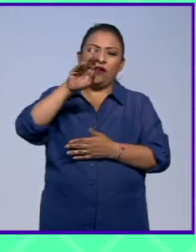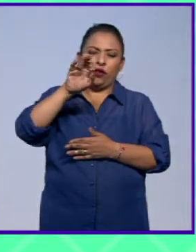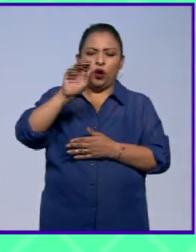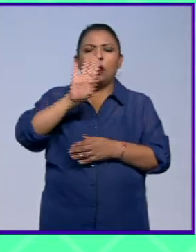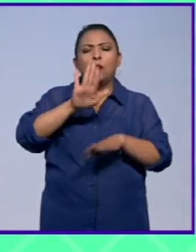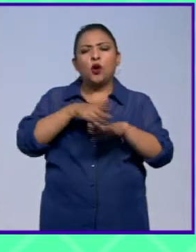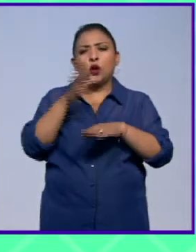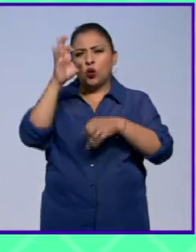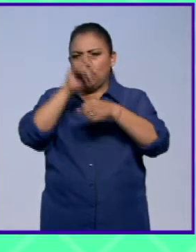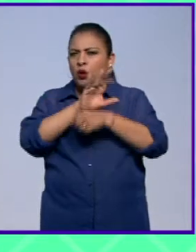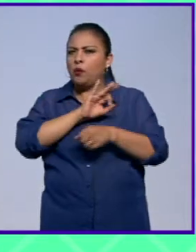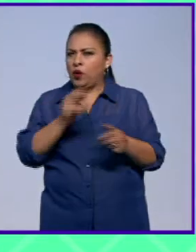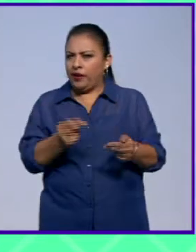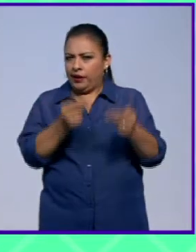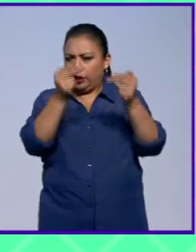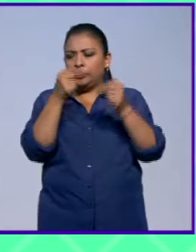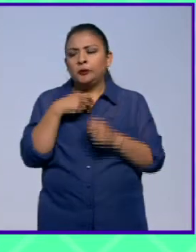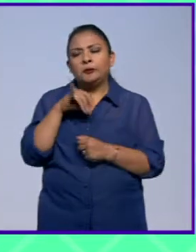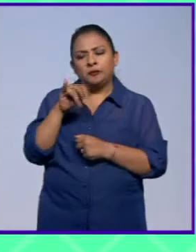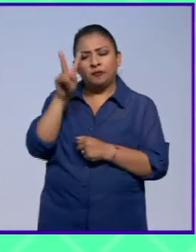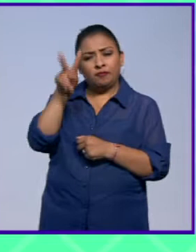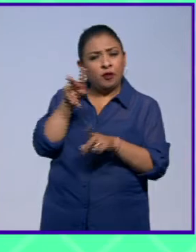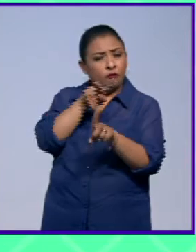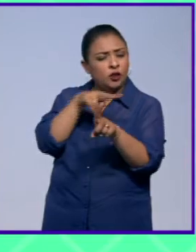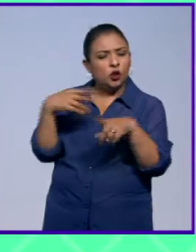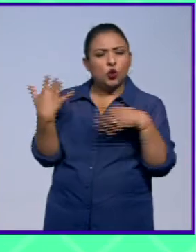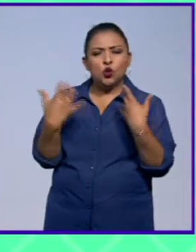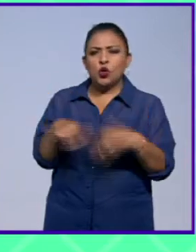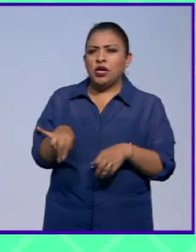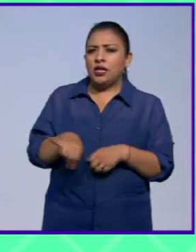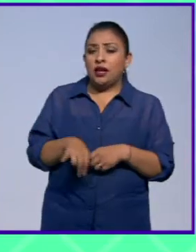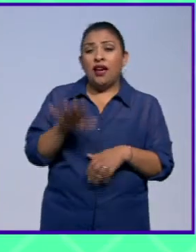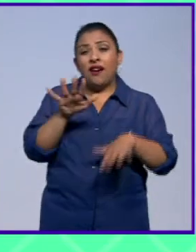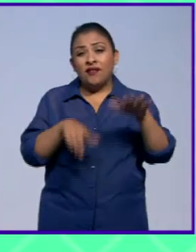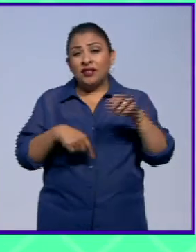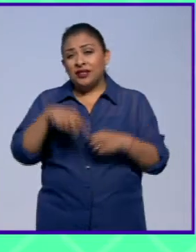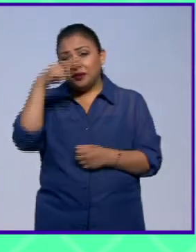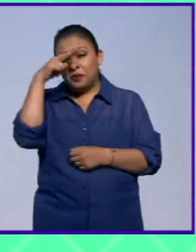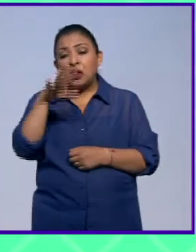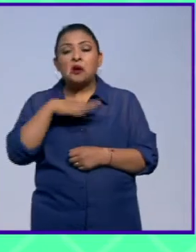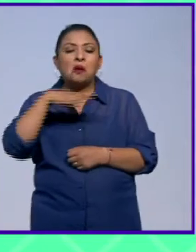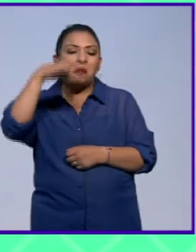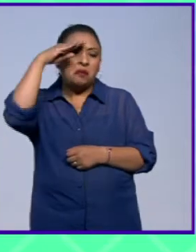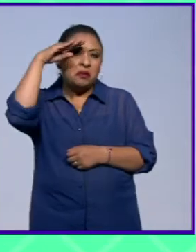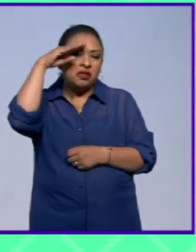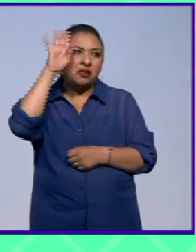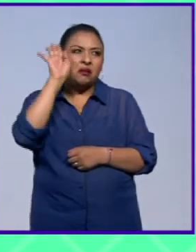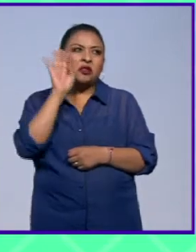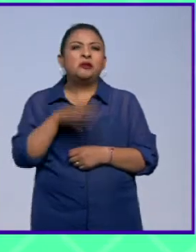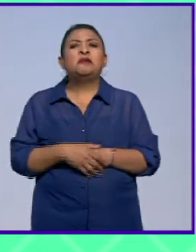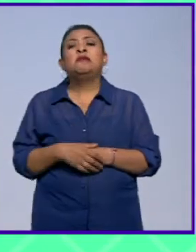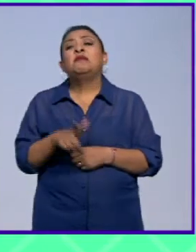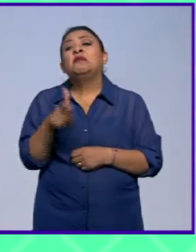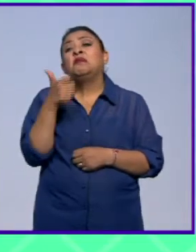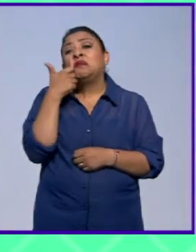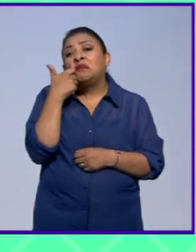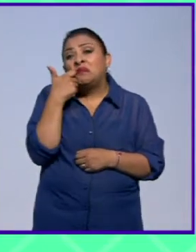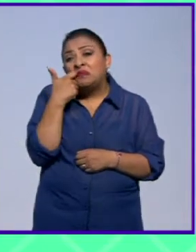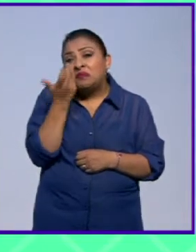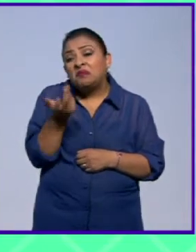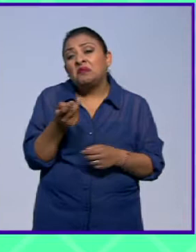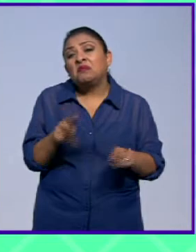negocio Claro efectivamente yo creo que es una visión muy interesante que a veces en México Rafa tenemos la idea de que ay pues si se quiere